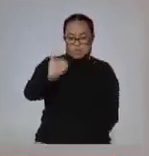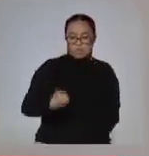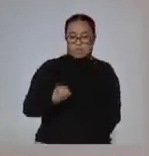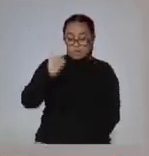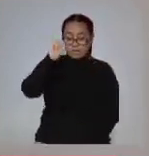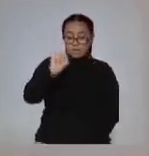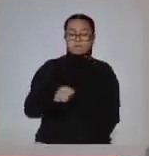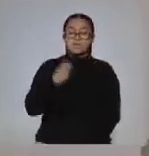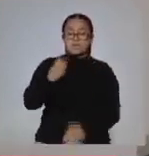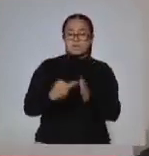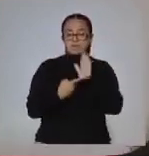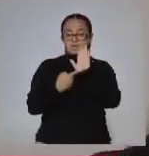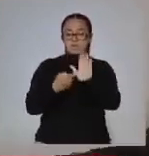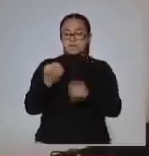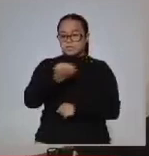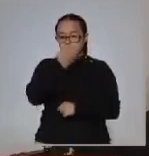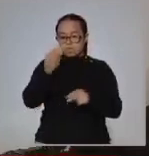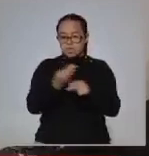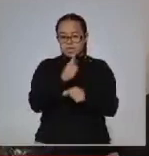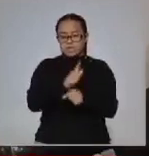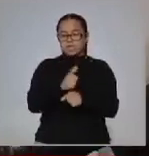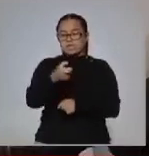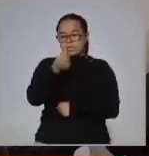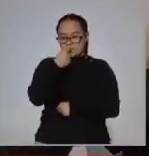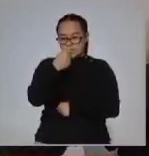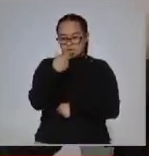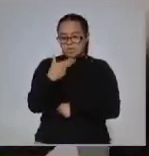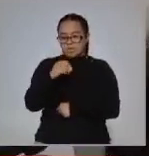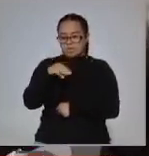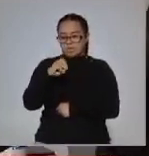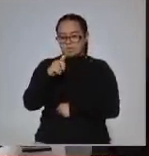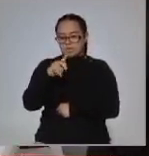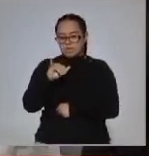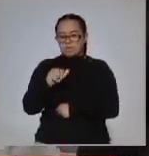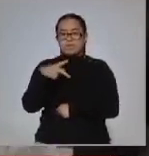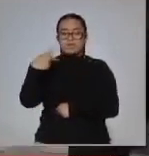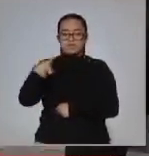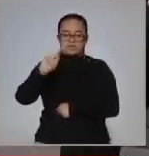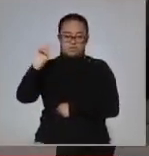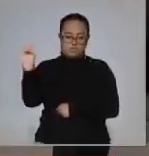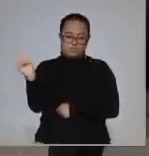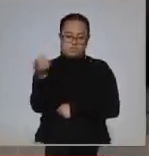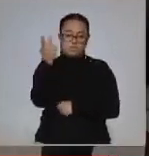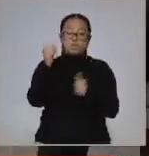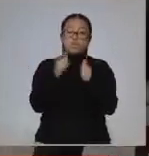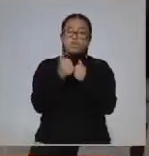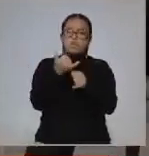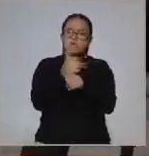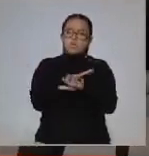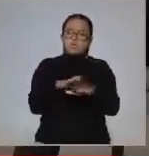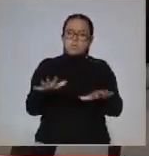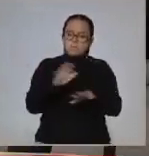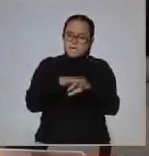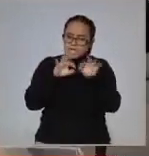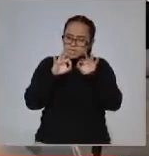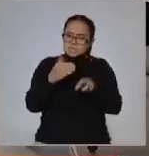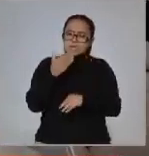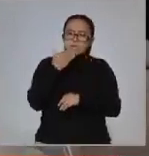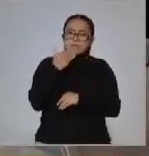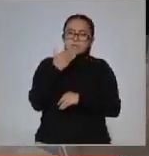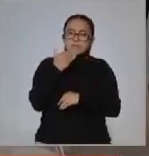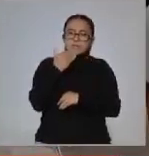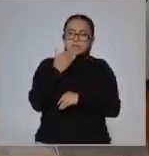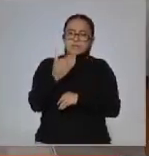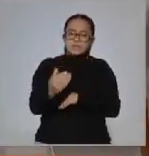jueves estará presente la Escuela Nacional de Medicina y Homeopatía del Instituto Politécnico Nacional con información oportuna